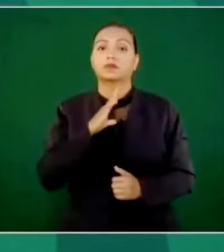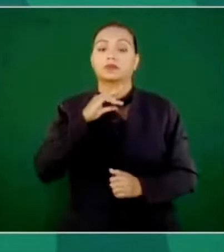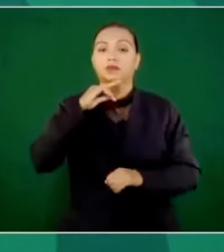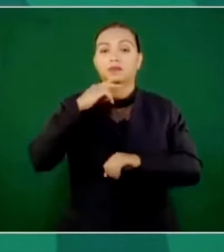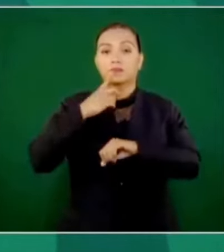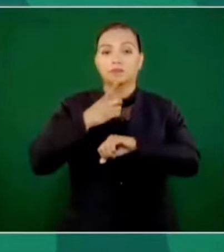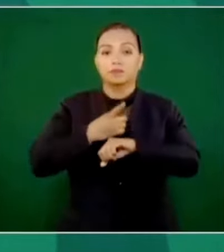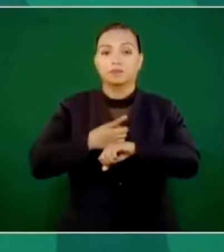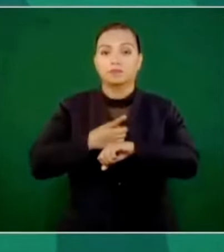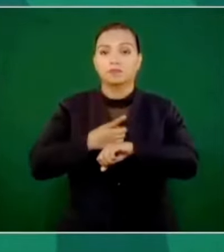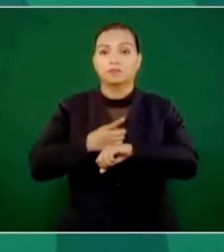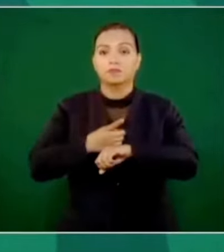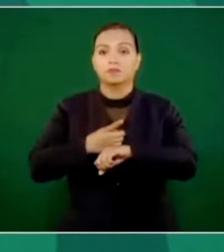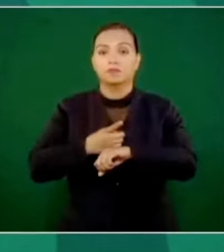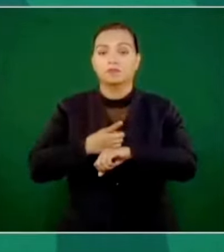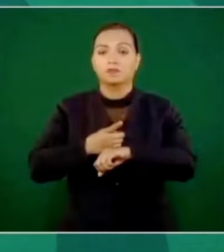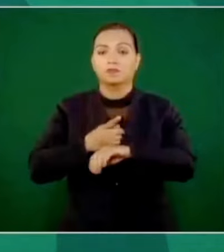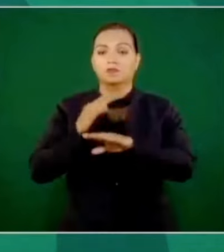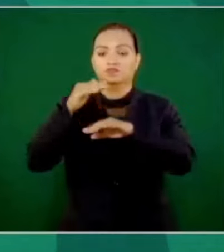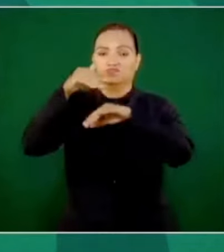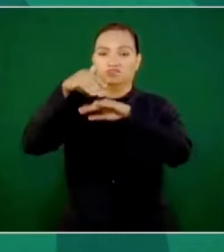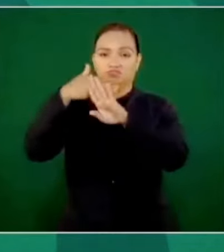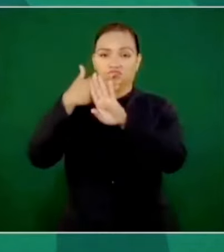que vence obstáculos,